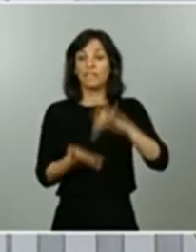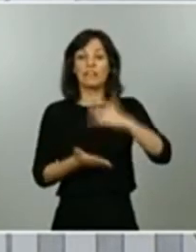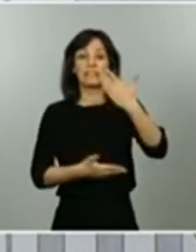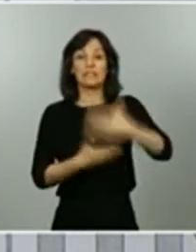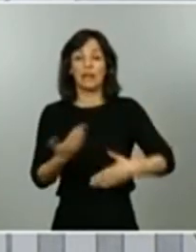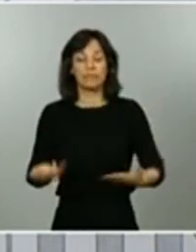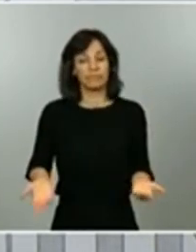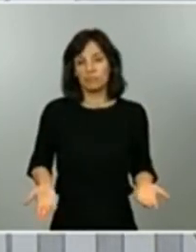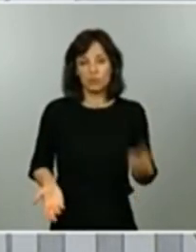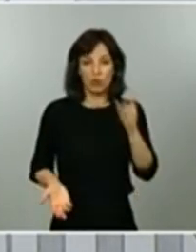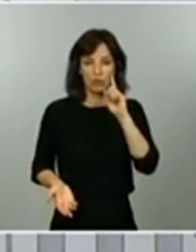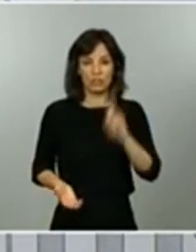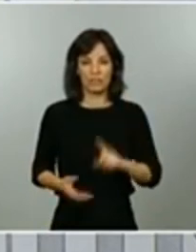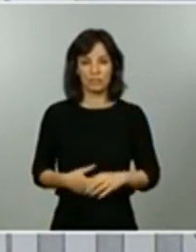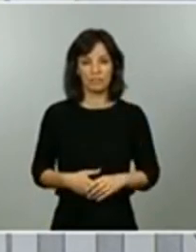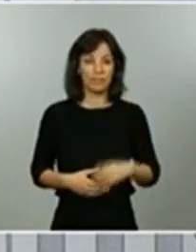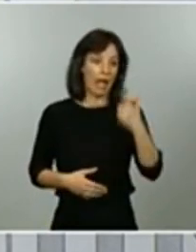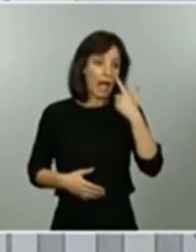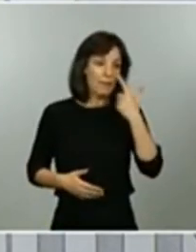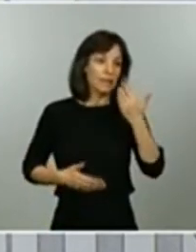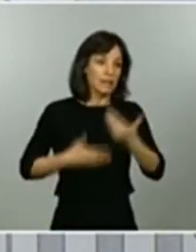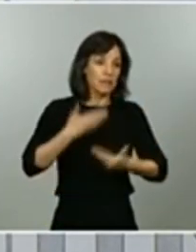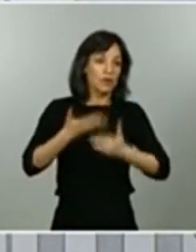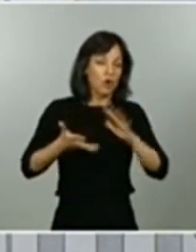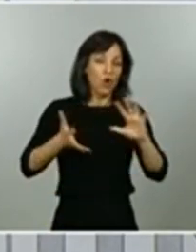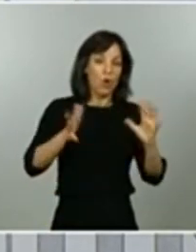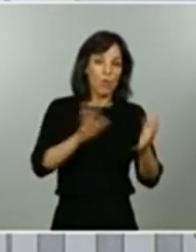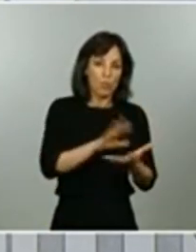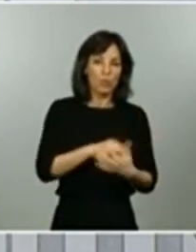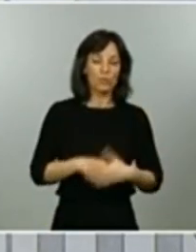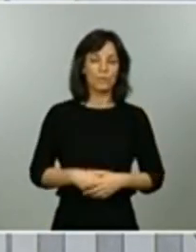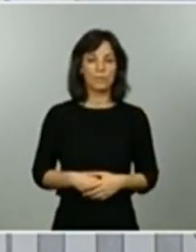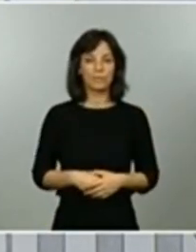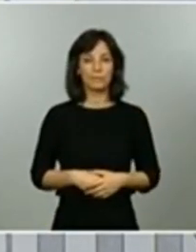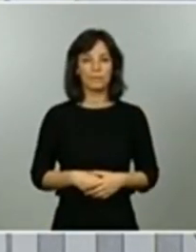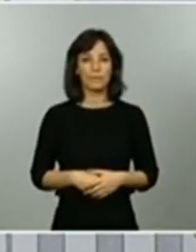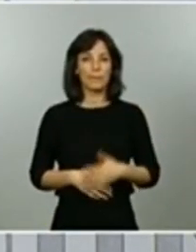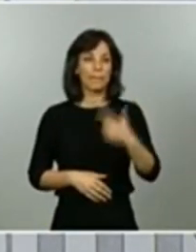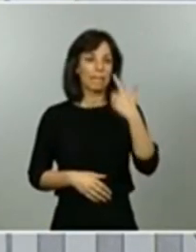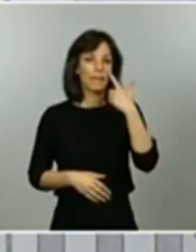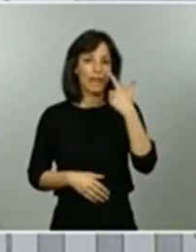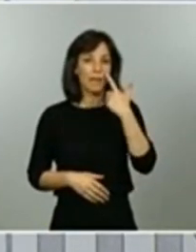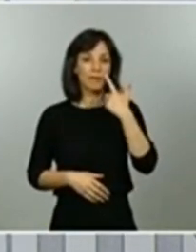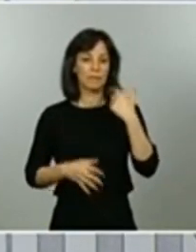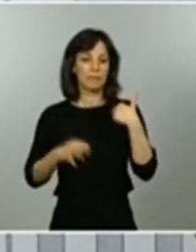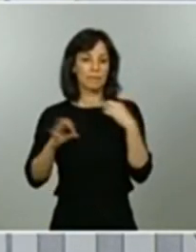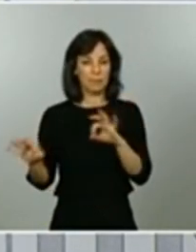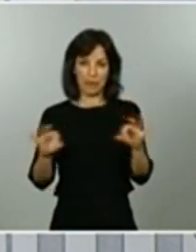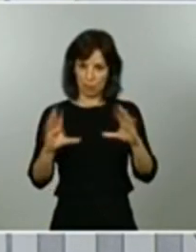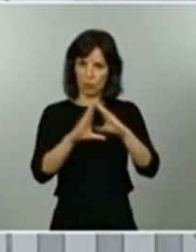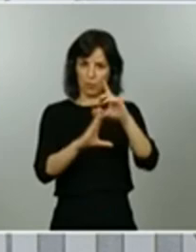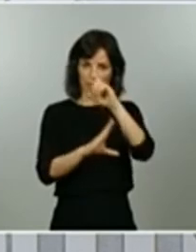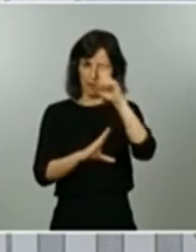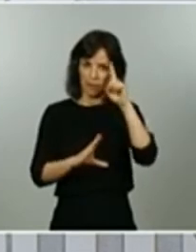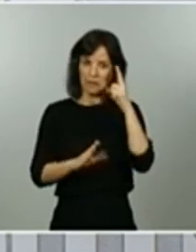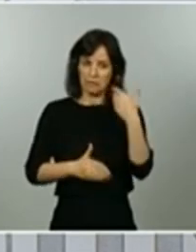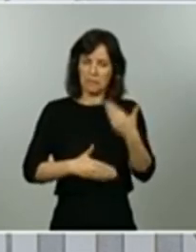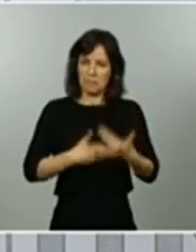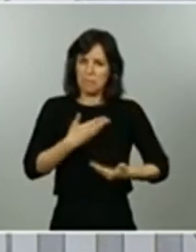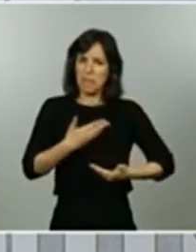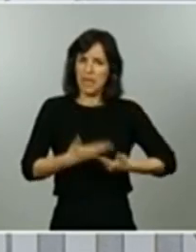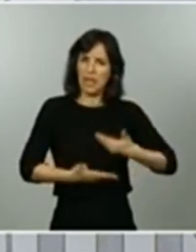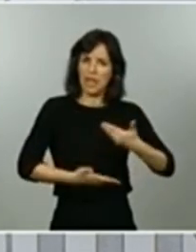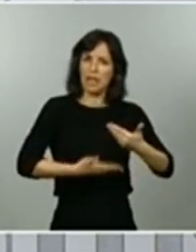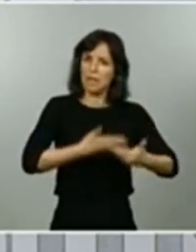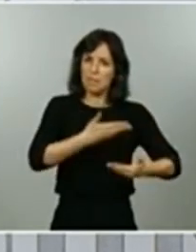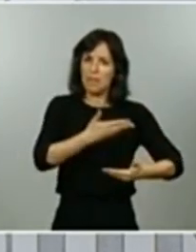pregunta vamos a ver cómo evolucionan las cosas vamos a ver cómo se desarrolla la preparación que está haciendo que va a muy buen ritmo a nuestro juicio la comunidad de Madrid